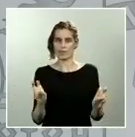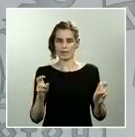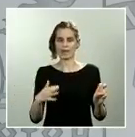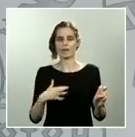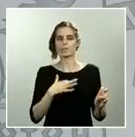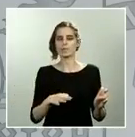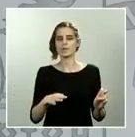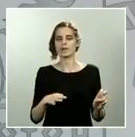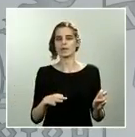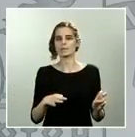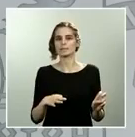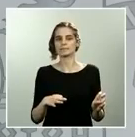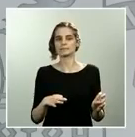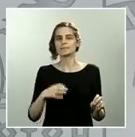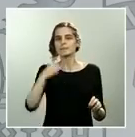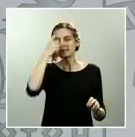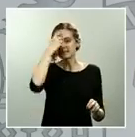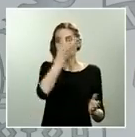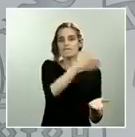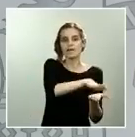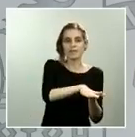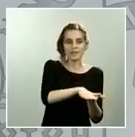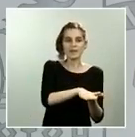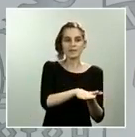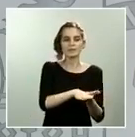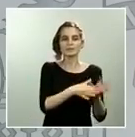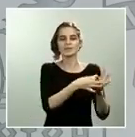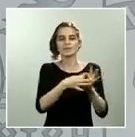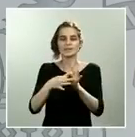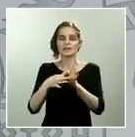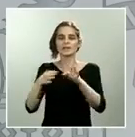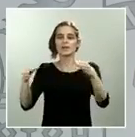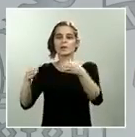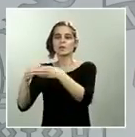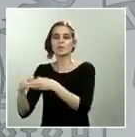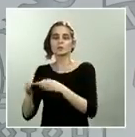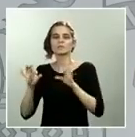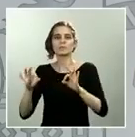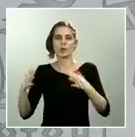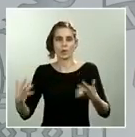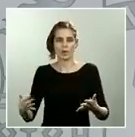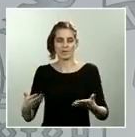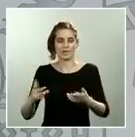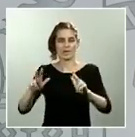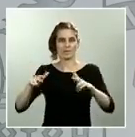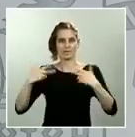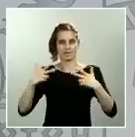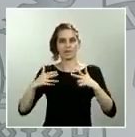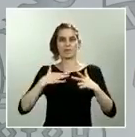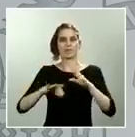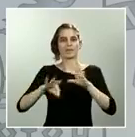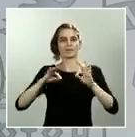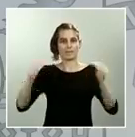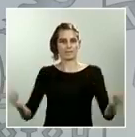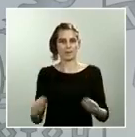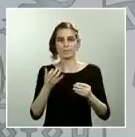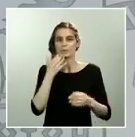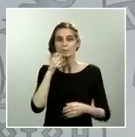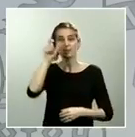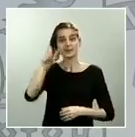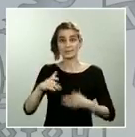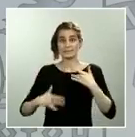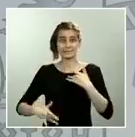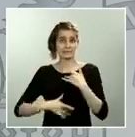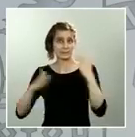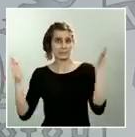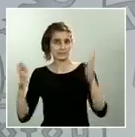decisiones. En este sentido personas asintomáticas que hayan podido hacersele la PCR y ahora que vamos a incrementar el número de